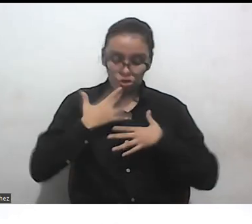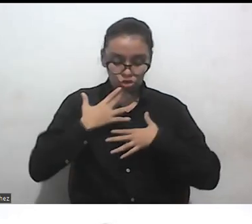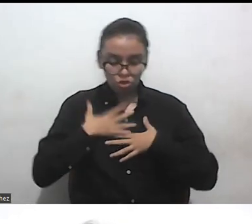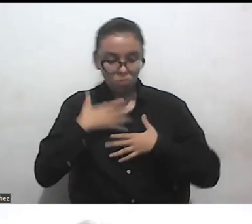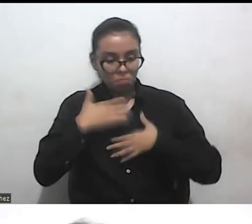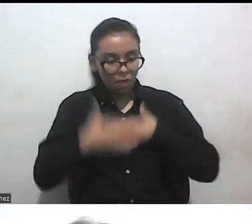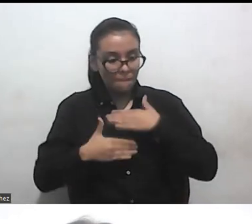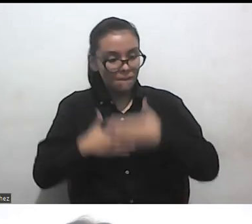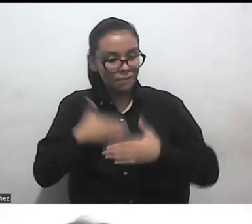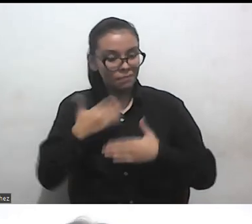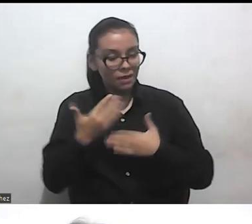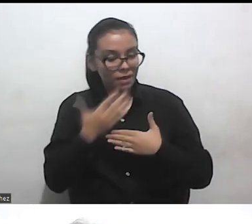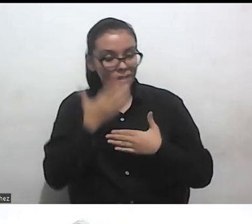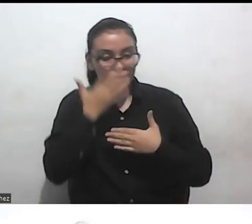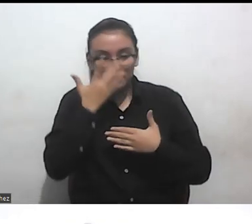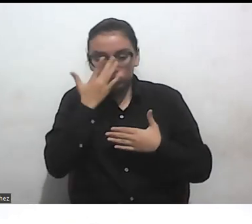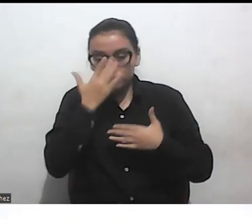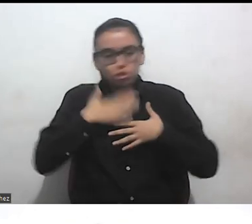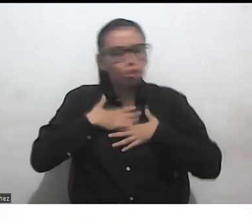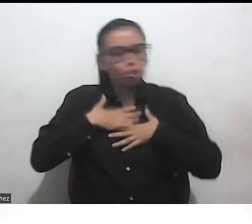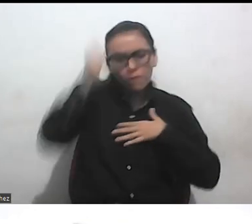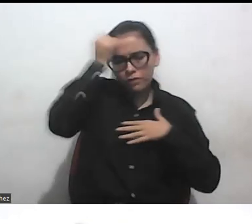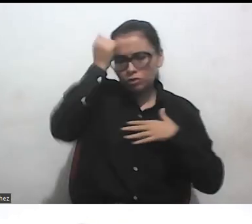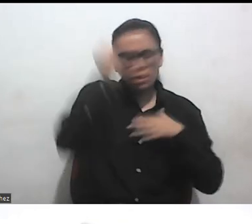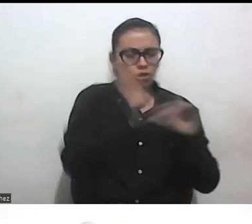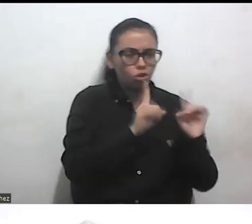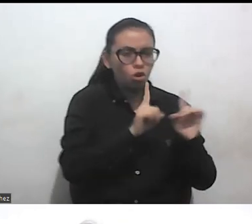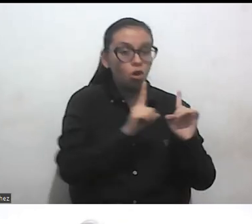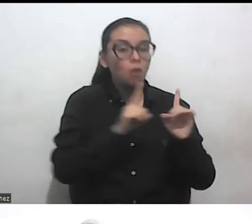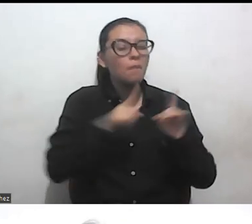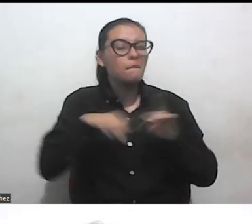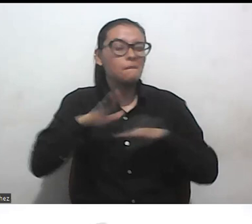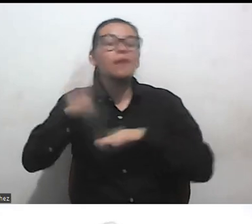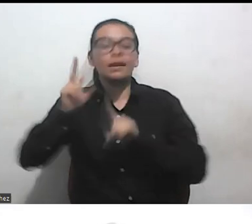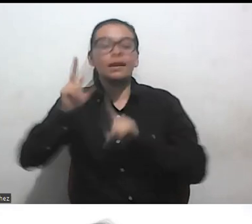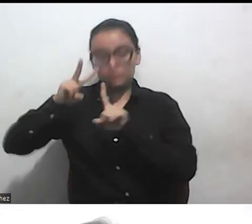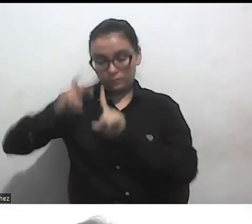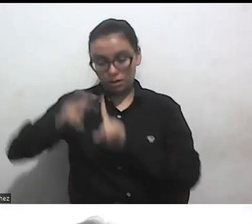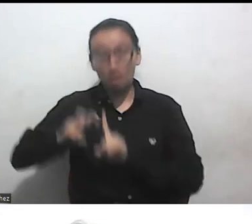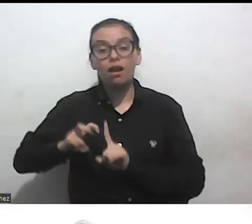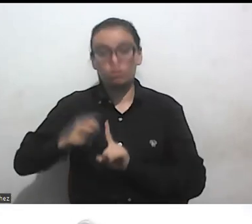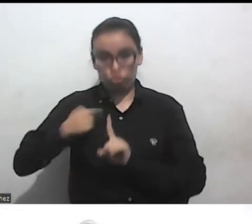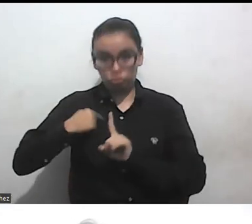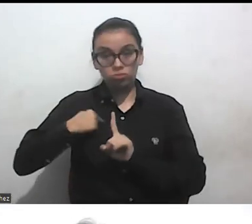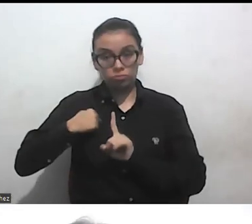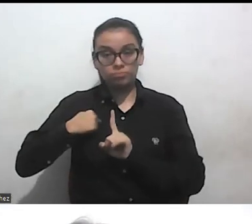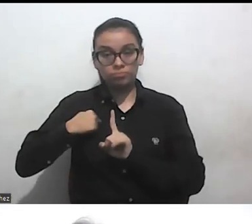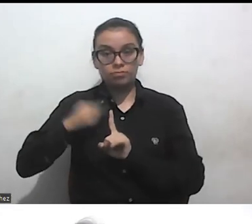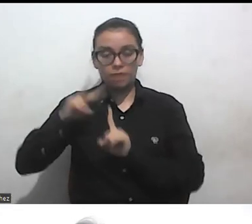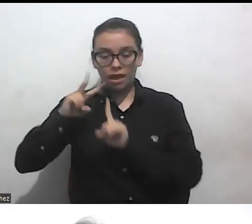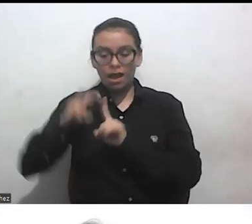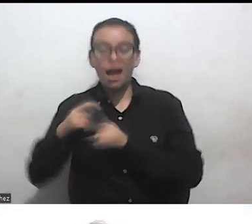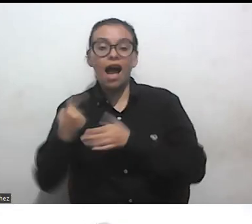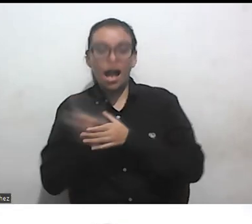incluso yo como ya no profesora, quizá, pero ya como antropóloga, ¿no? Y como antropóloga bautista también